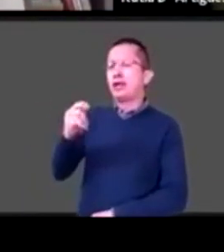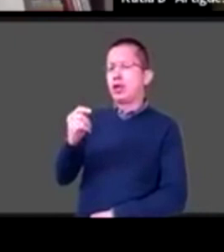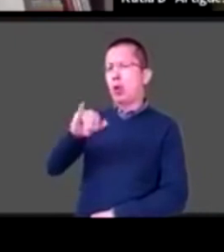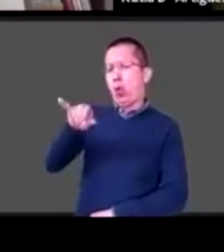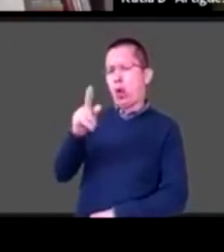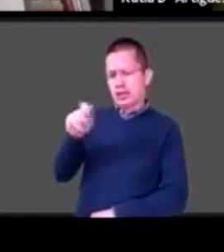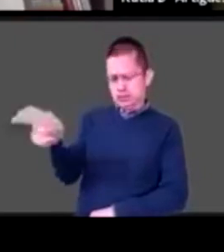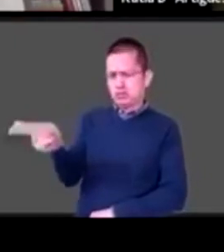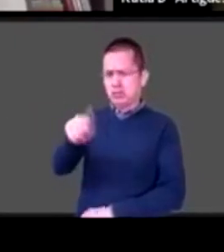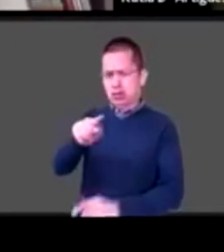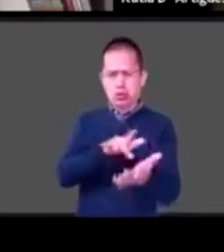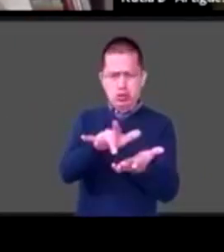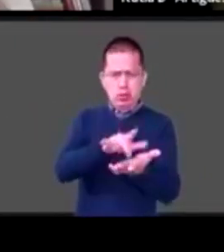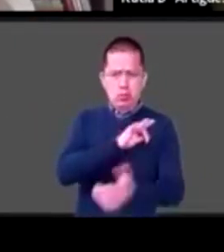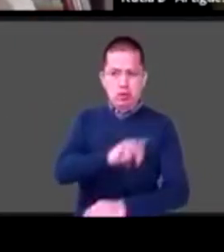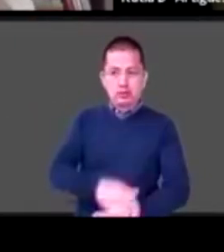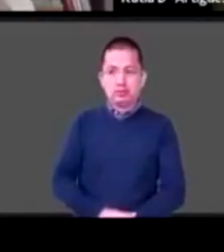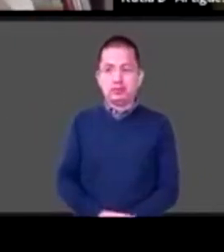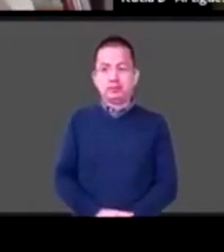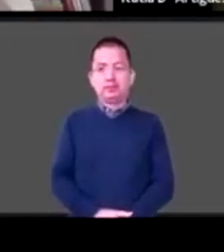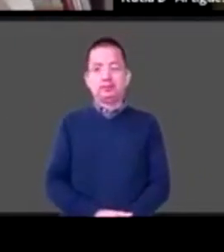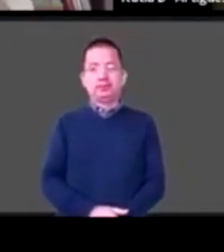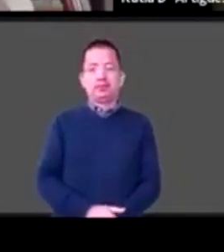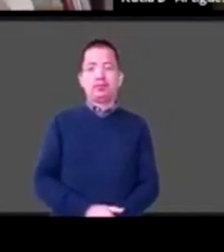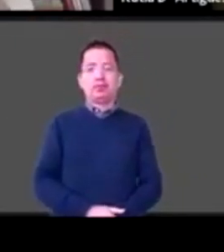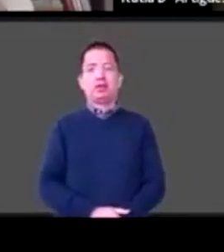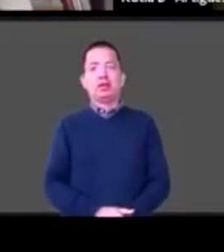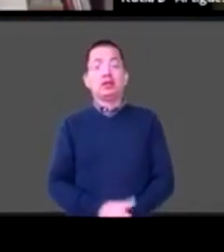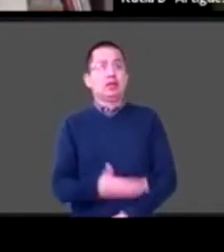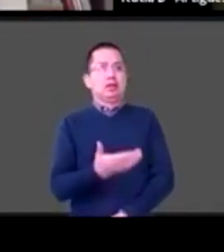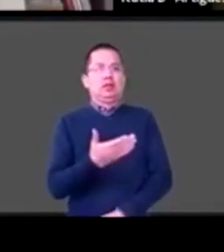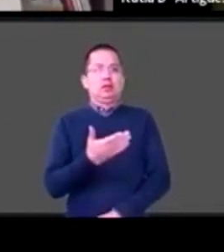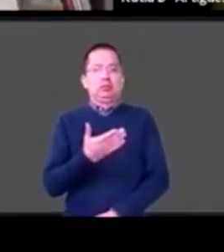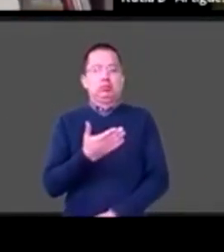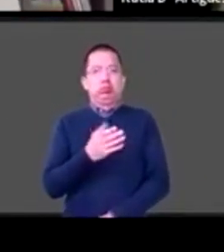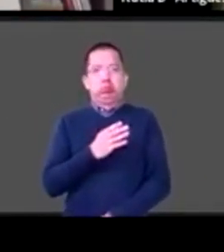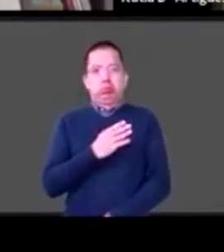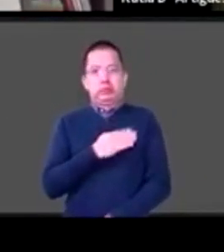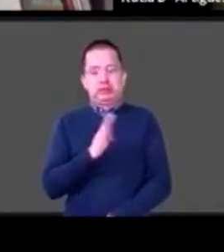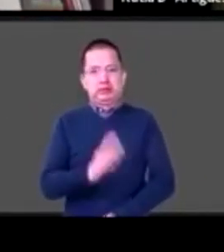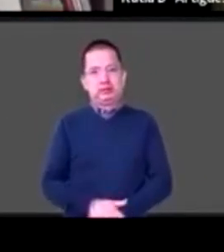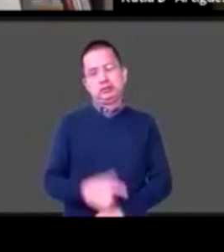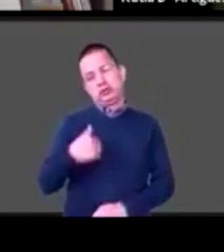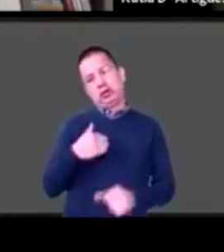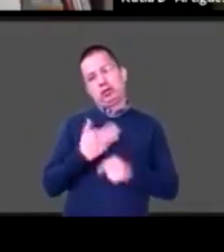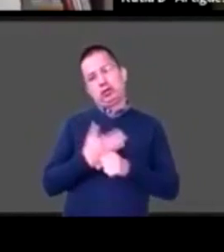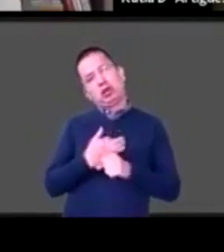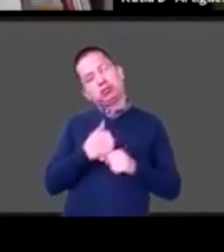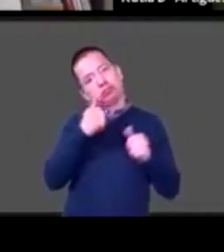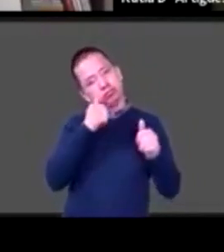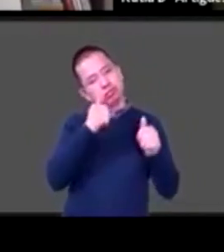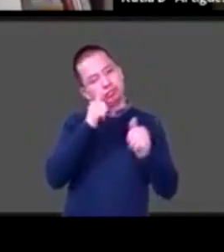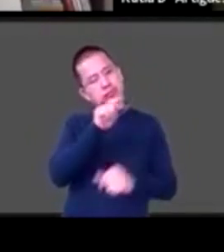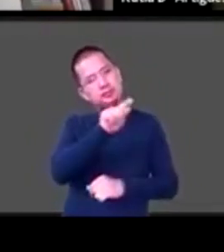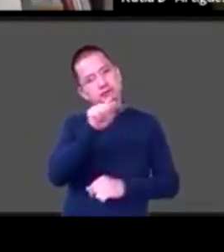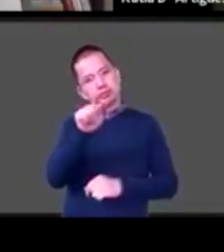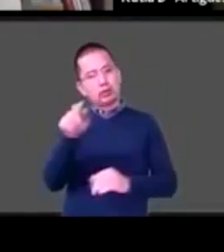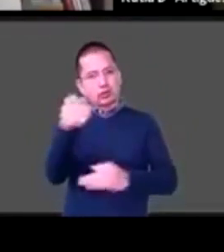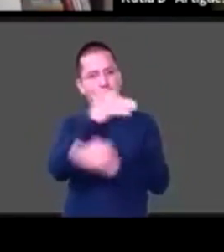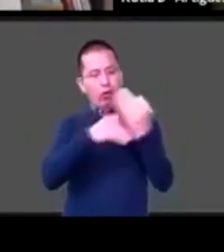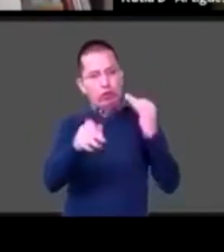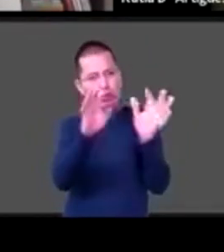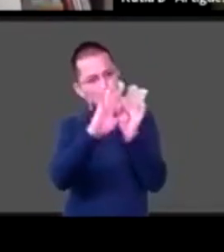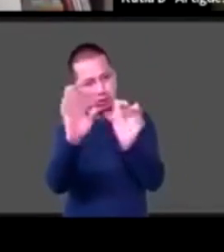Bueno pues nada más escuchando a todos de repente hago la reflexión de que efectivamente